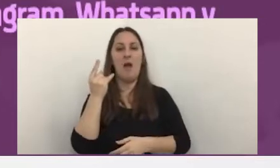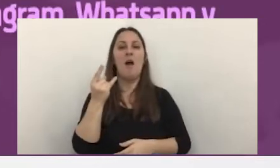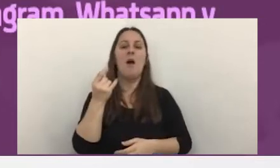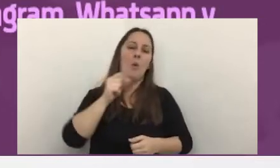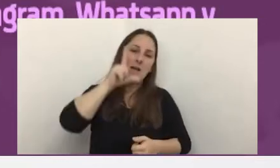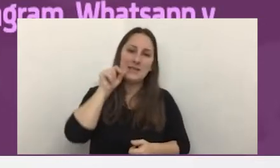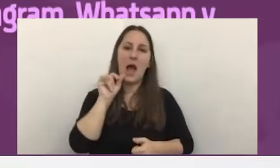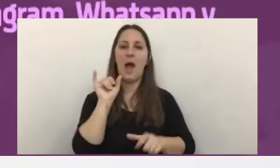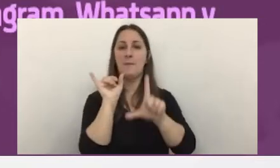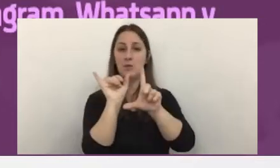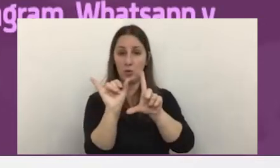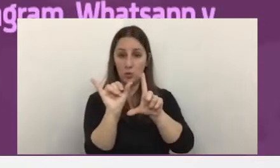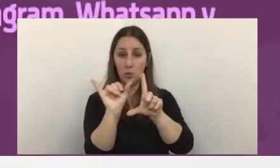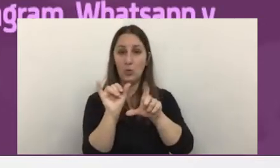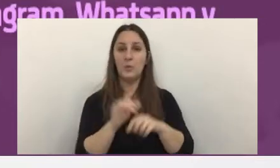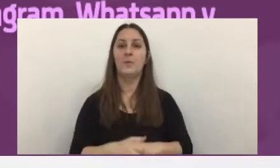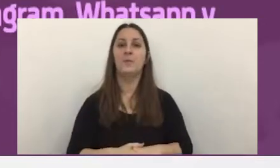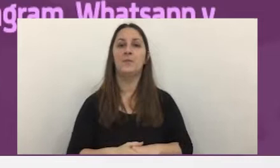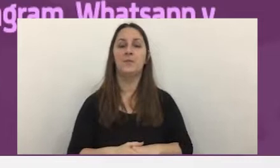youtube ha reportado